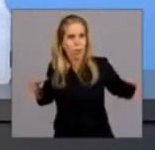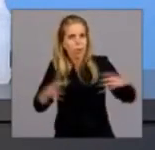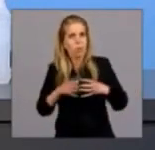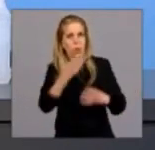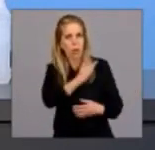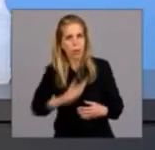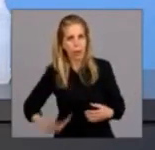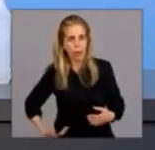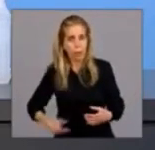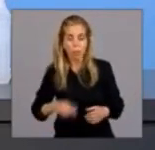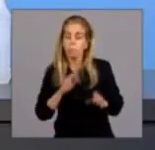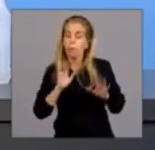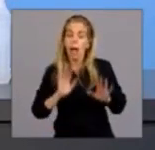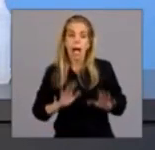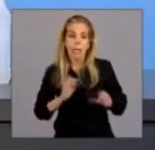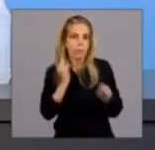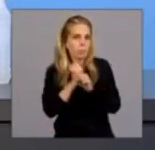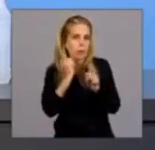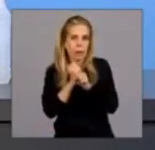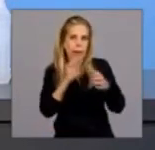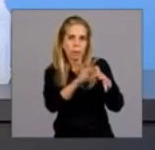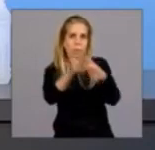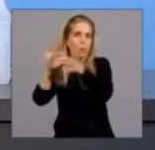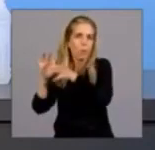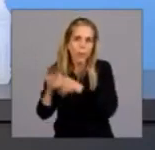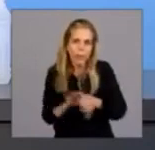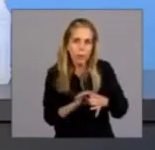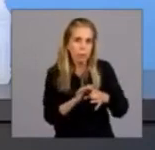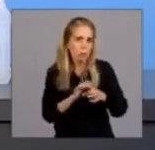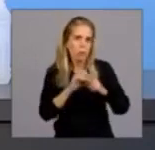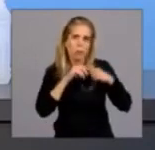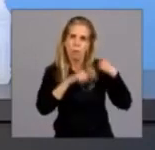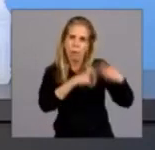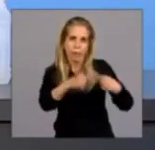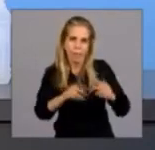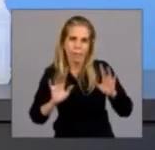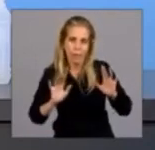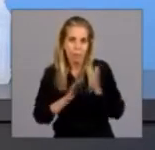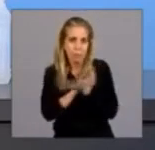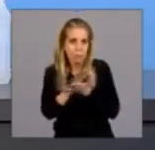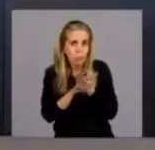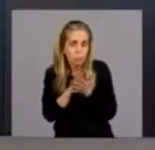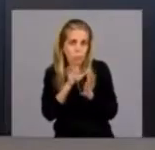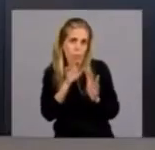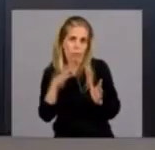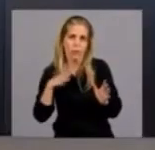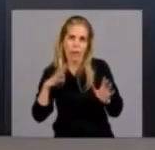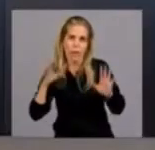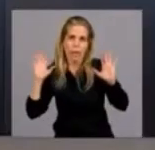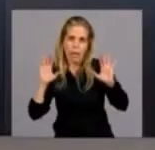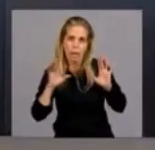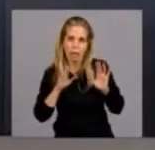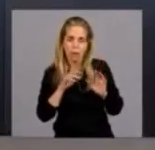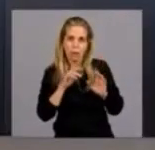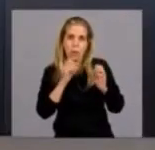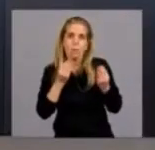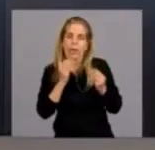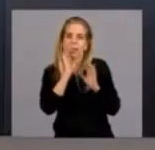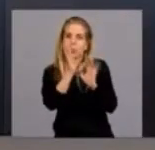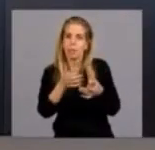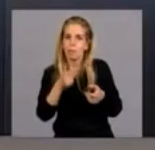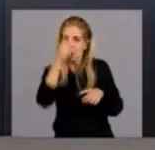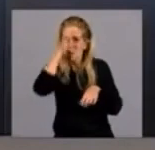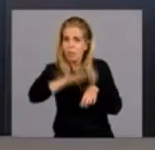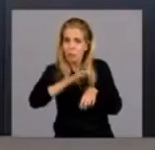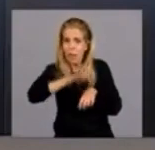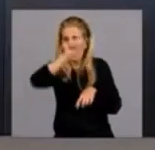tenemos que seguir trabajando muy juntos, muy unidos, porque el problema no está resuelto y porque el problema, se dan cuenta, puede